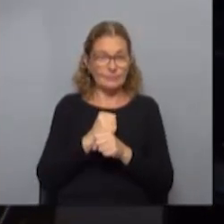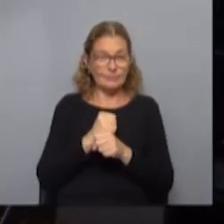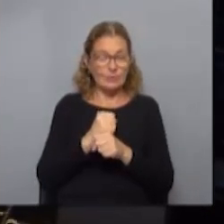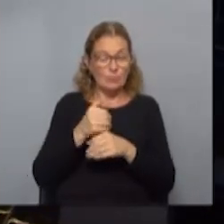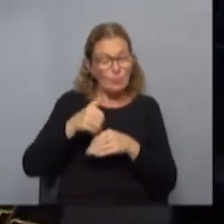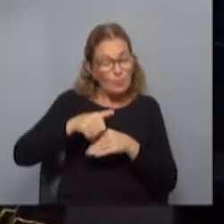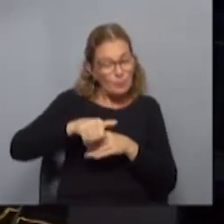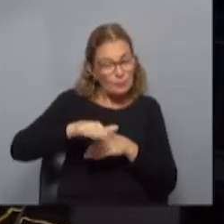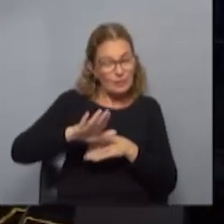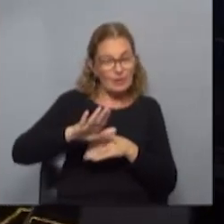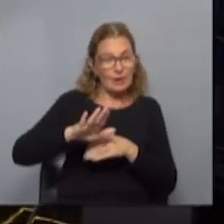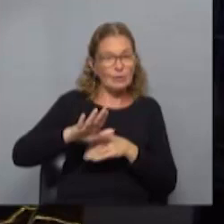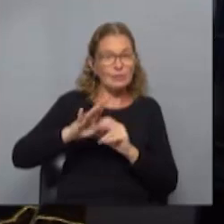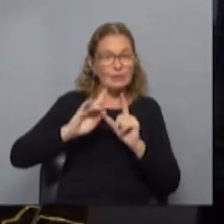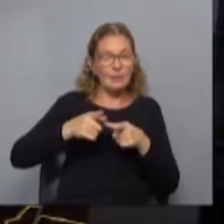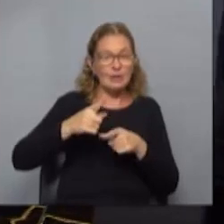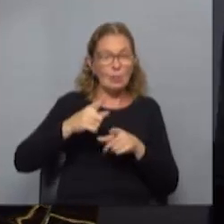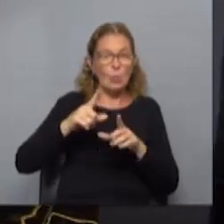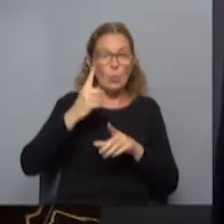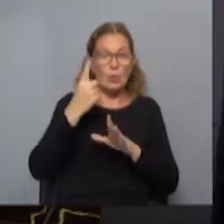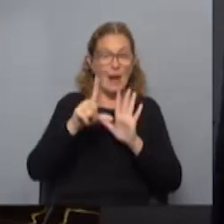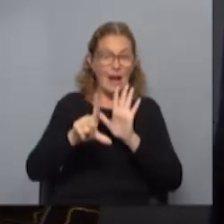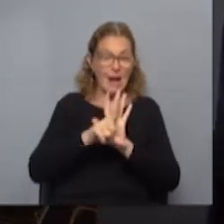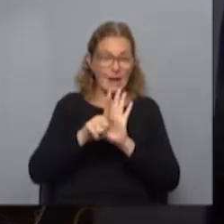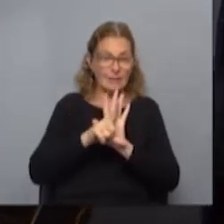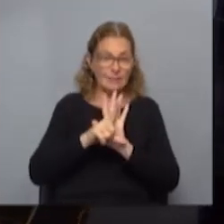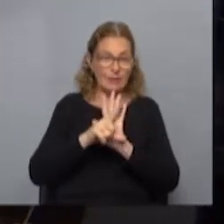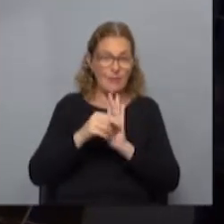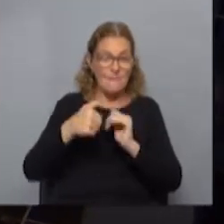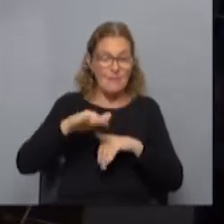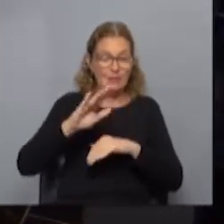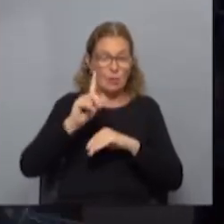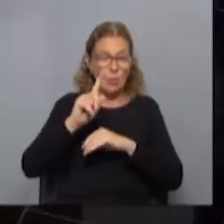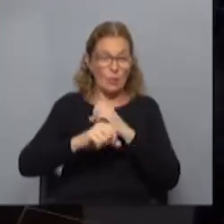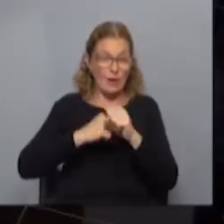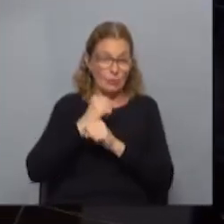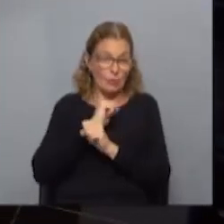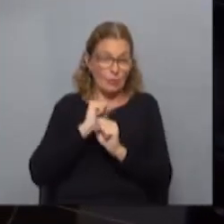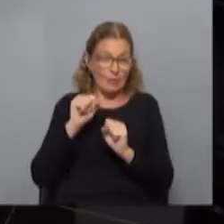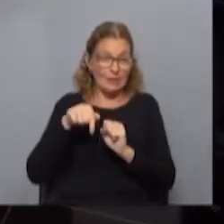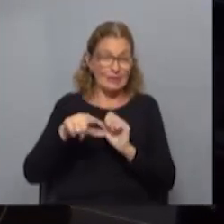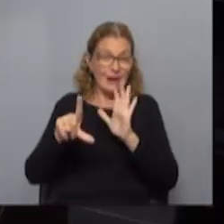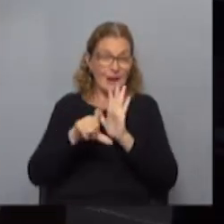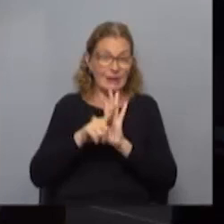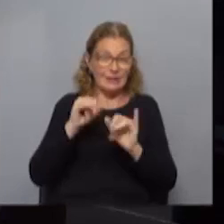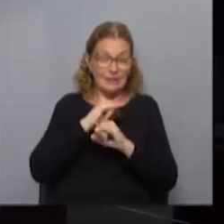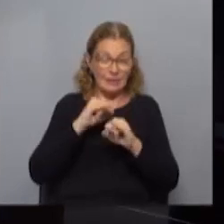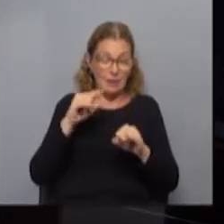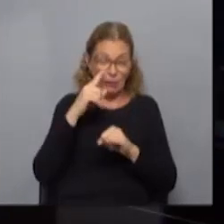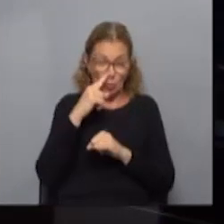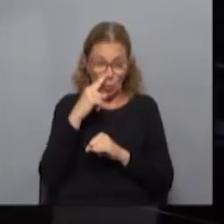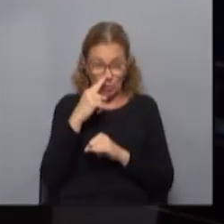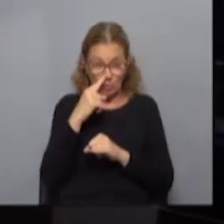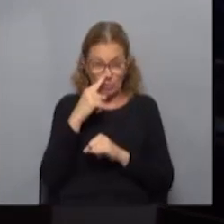fue postergarlo, prolongarlo, inclusive una ley, porque más de un año no se podía hacer, y esa ley que ahora está terminando en junio,